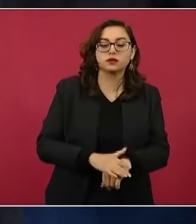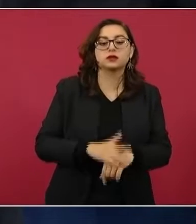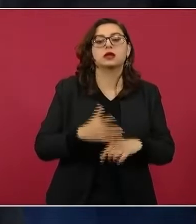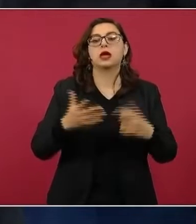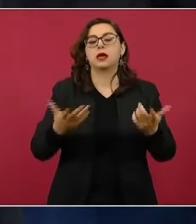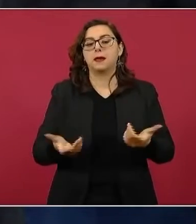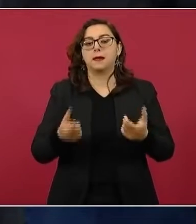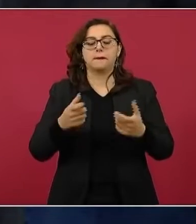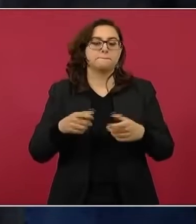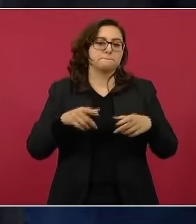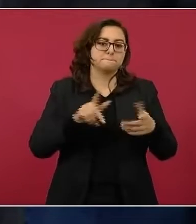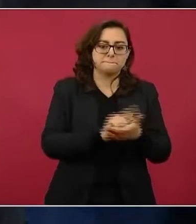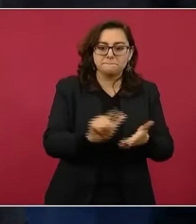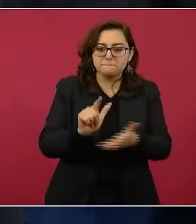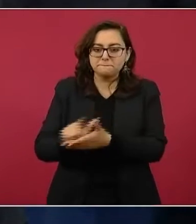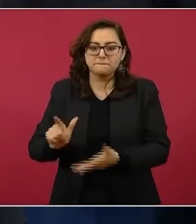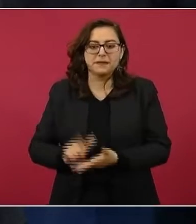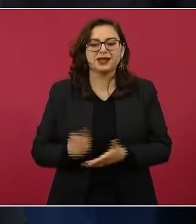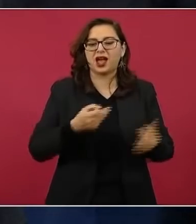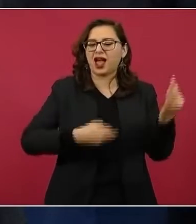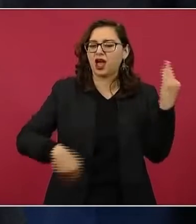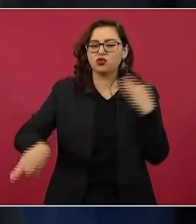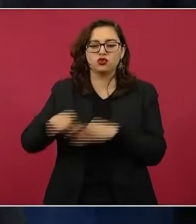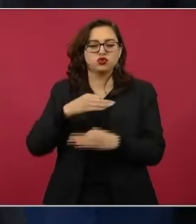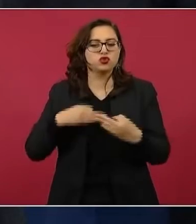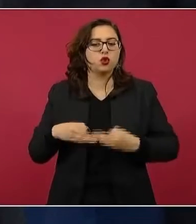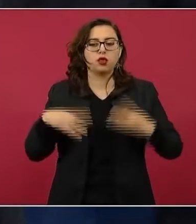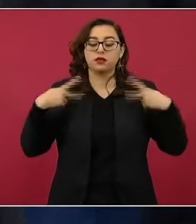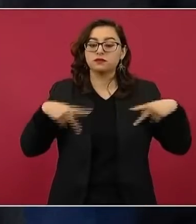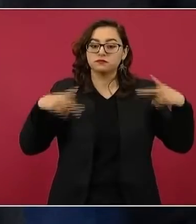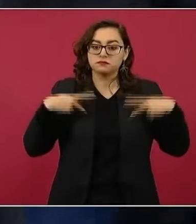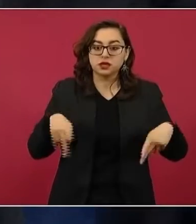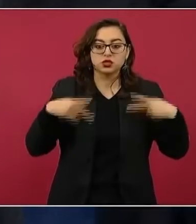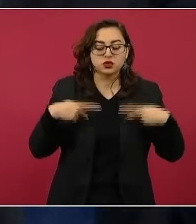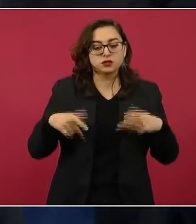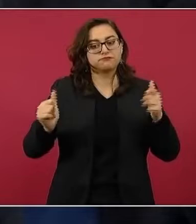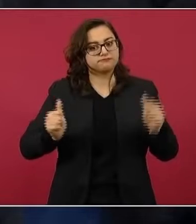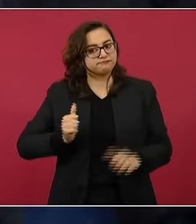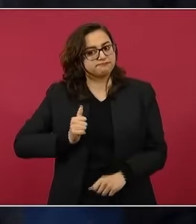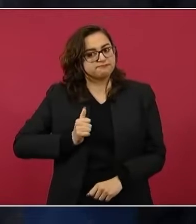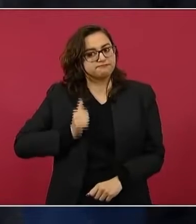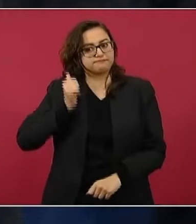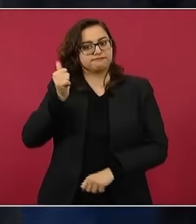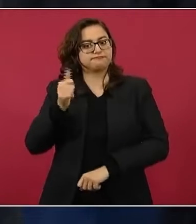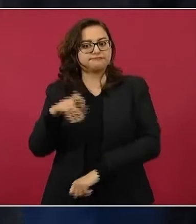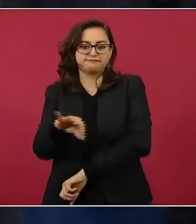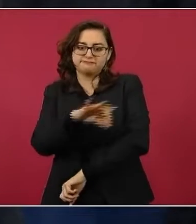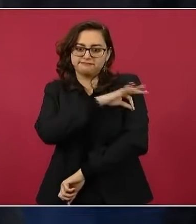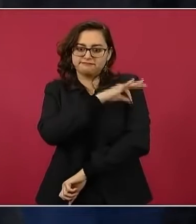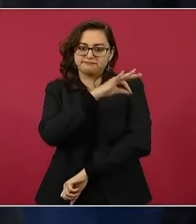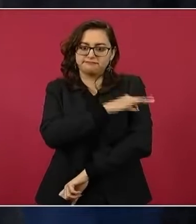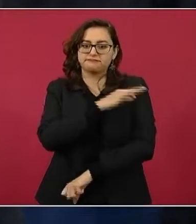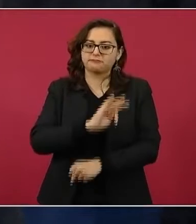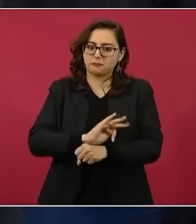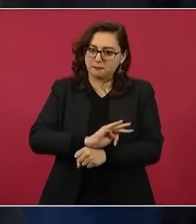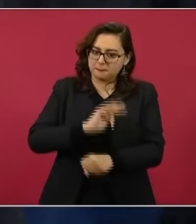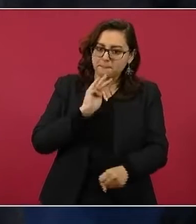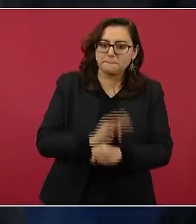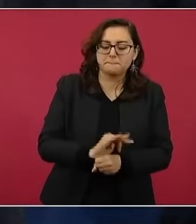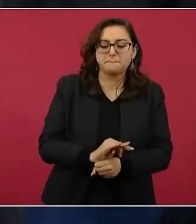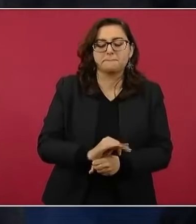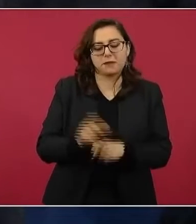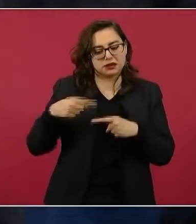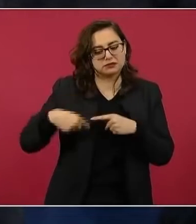al personal manual, a que venga a aplicarse este refuerzo, que sin duda nos va a generar una confianza de